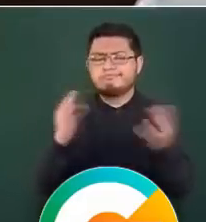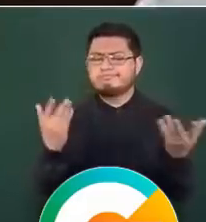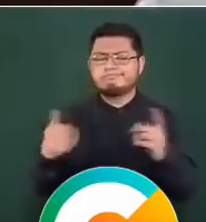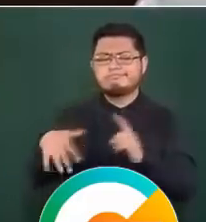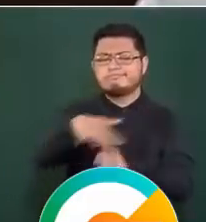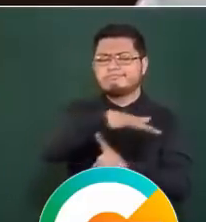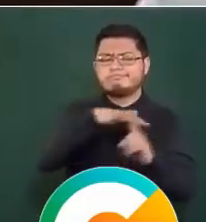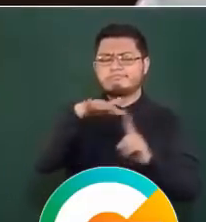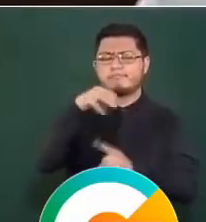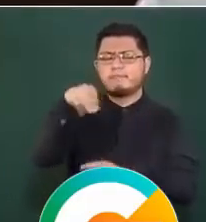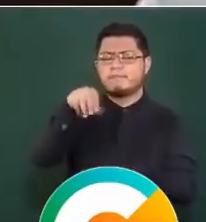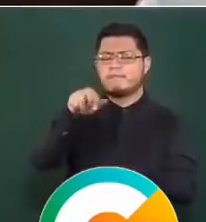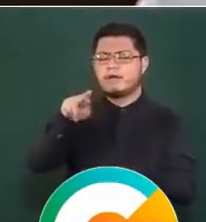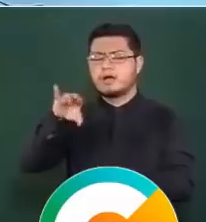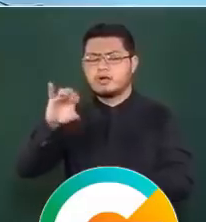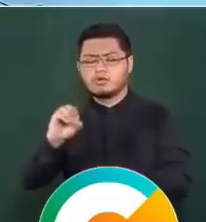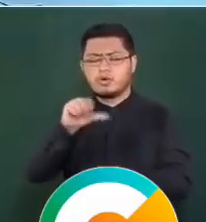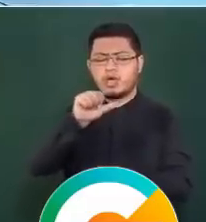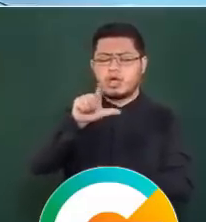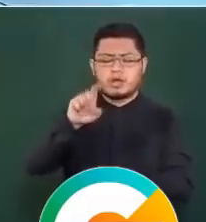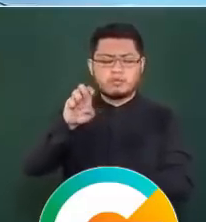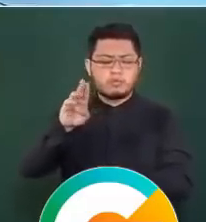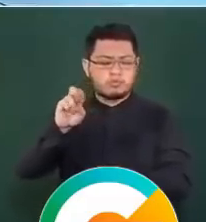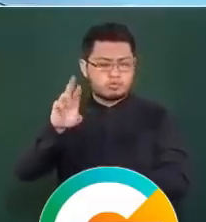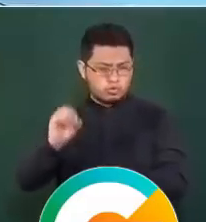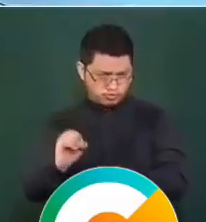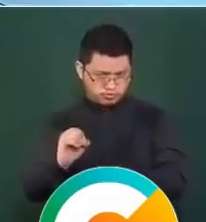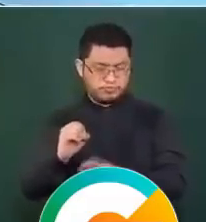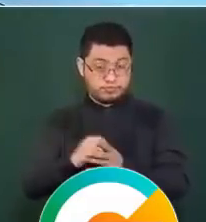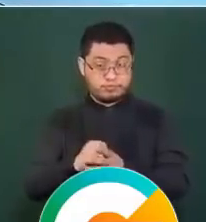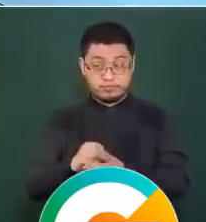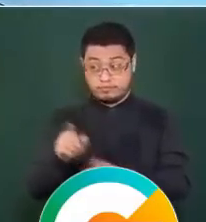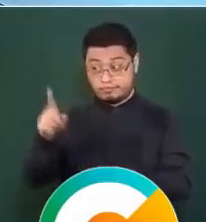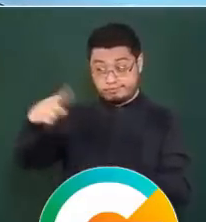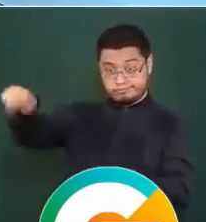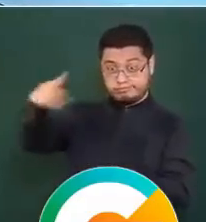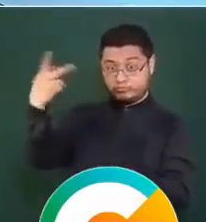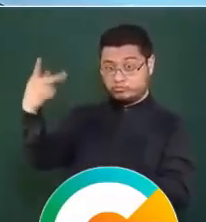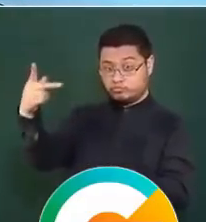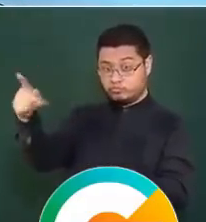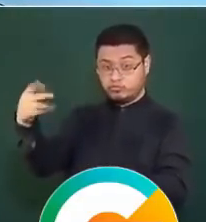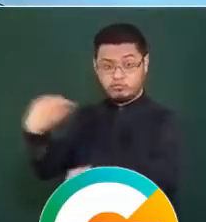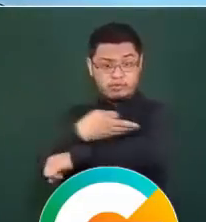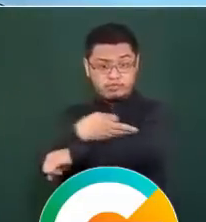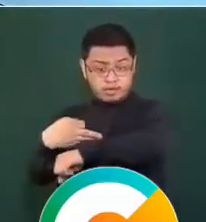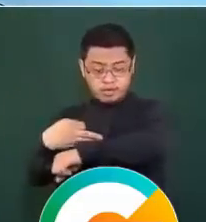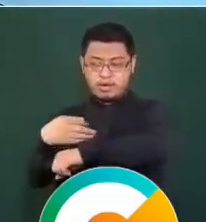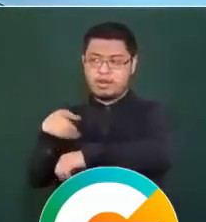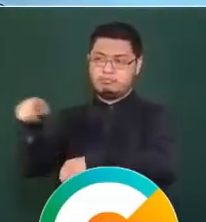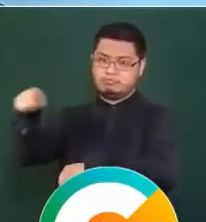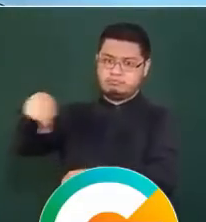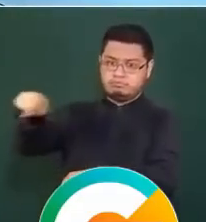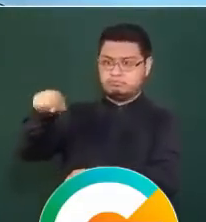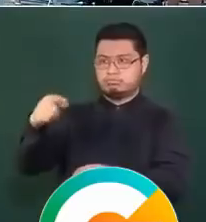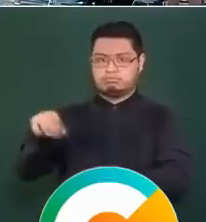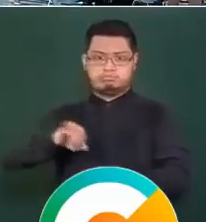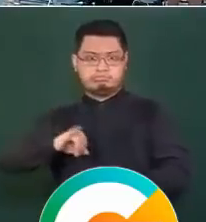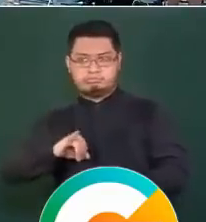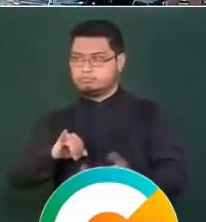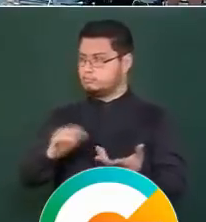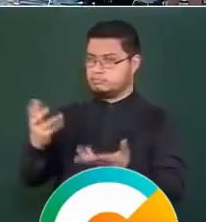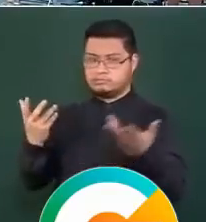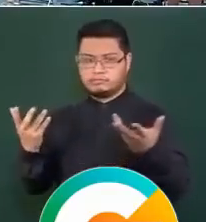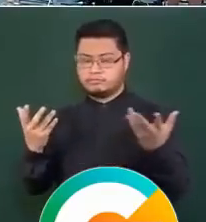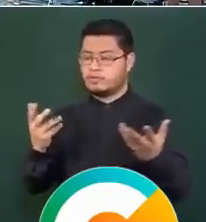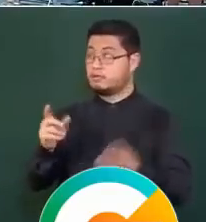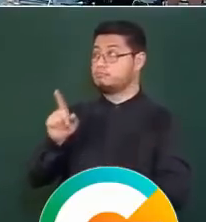de Mario Aburto, en qué condiciones está, porque está la familia pensando buscar ya instancias internacionales